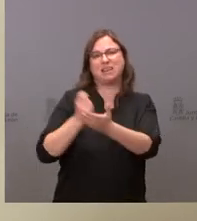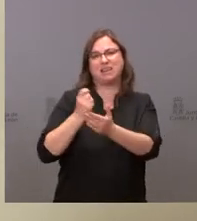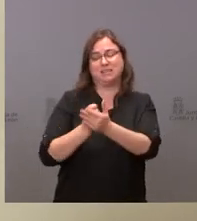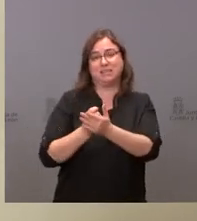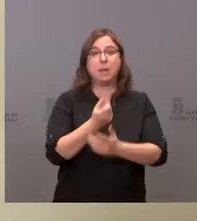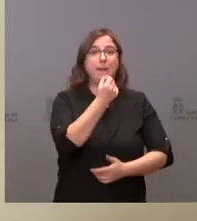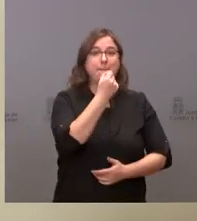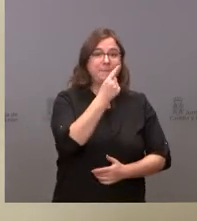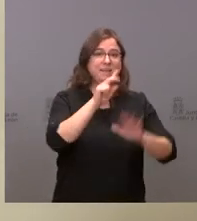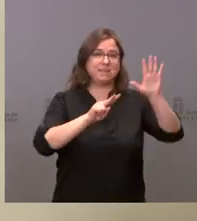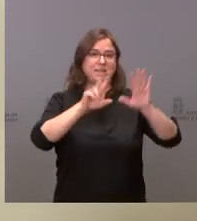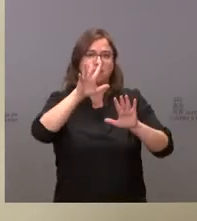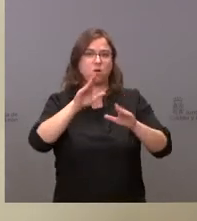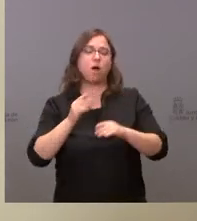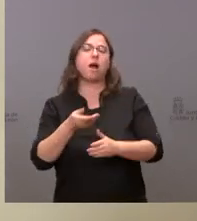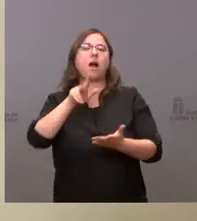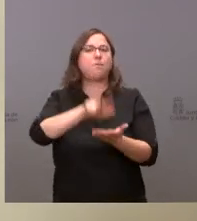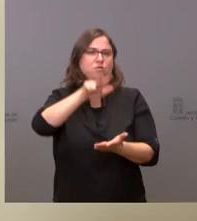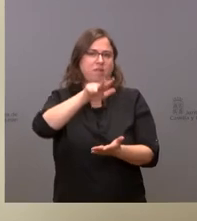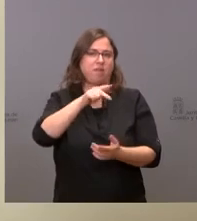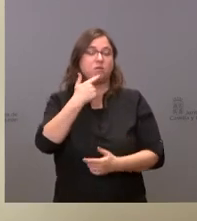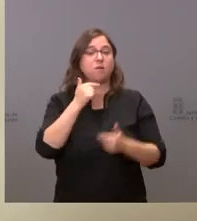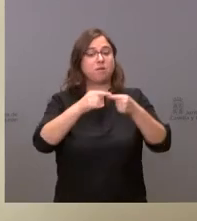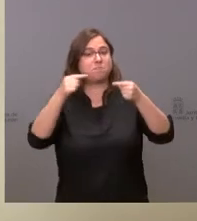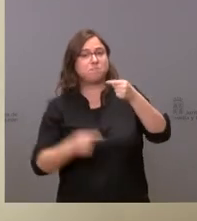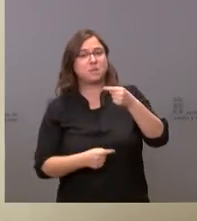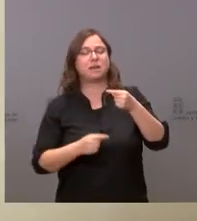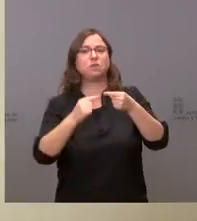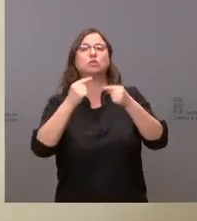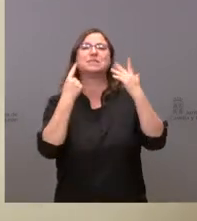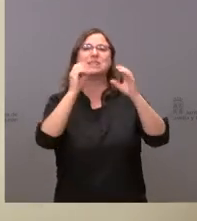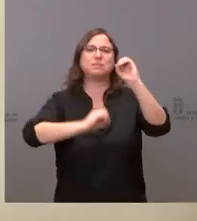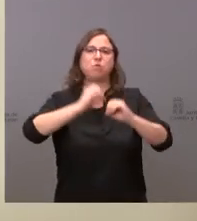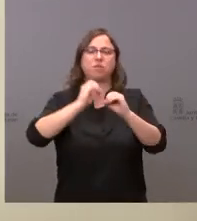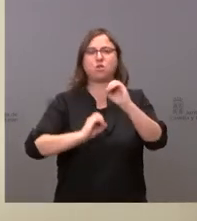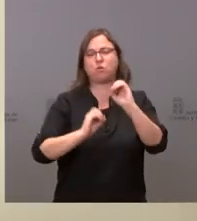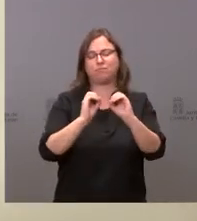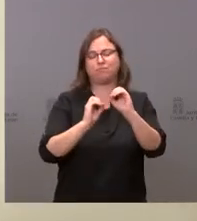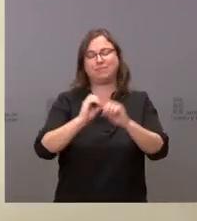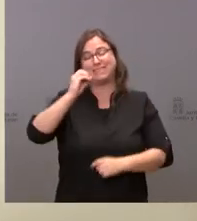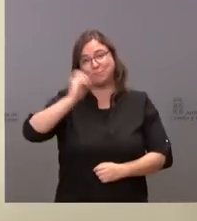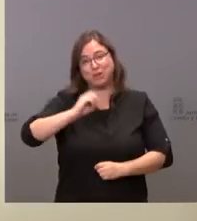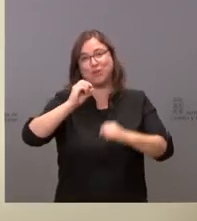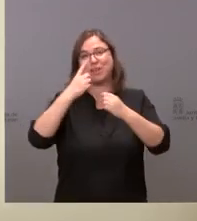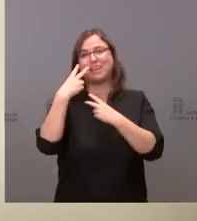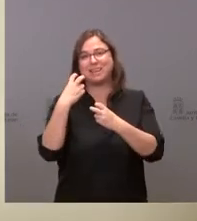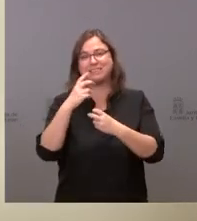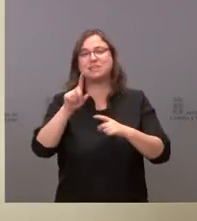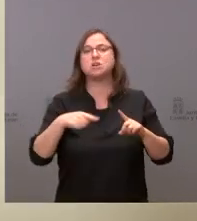millones en amortización, baja el 6% el pago de intereses y el 9% la amortización.